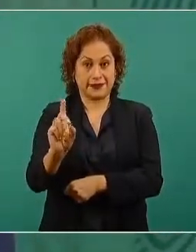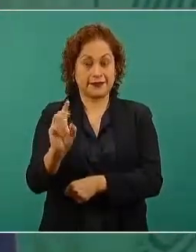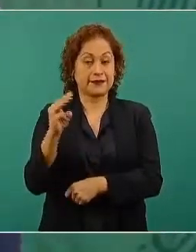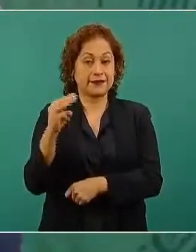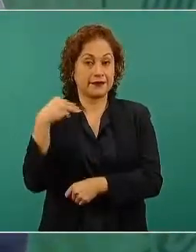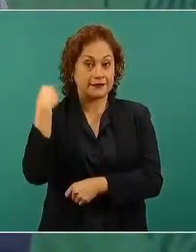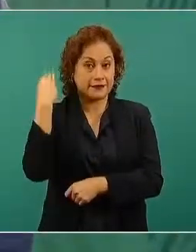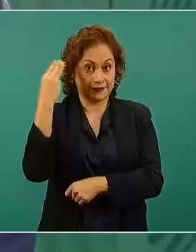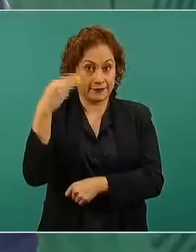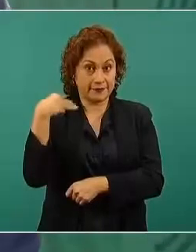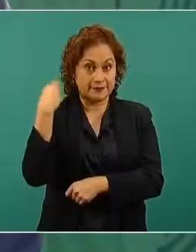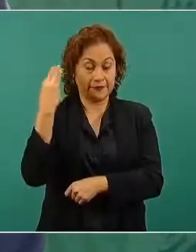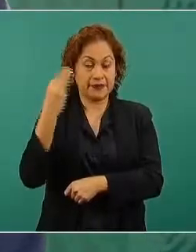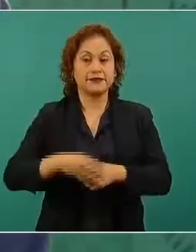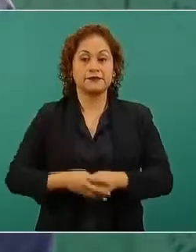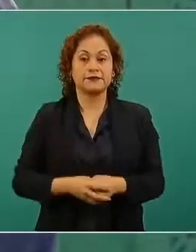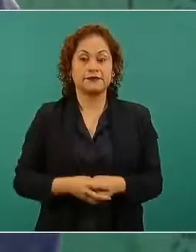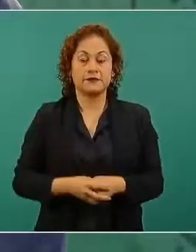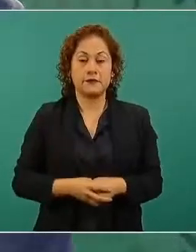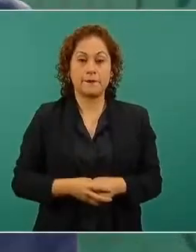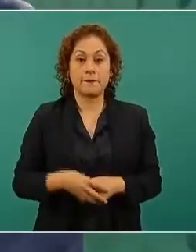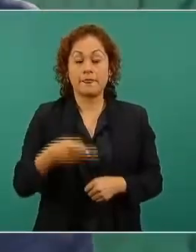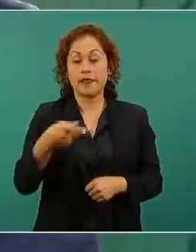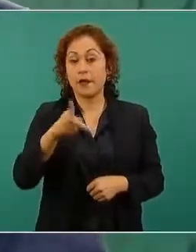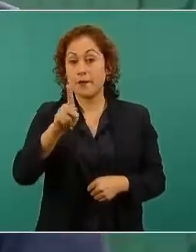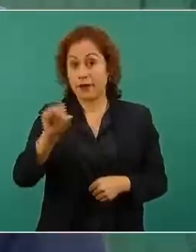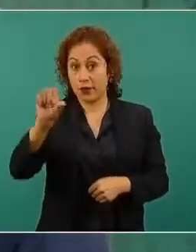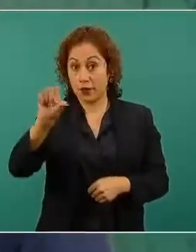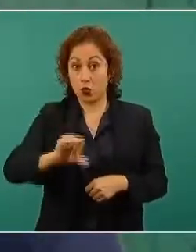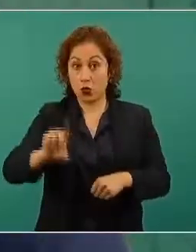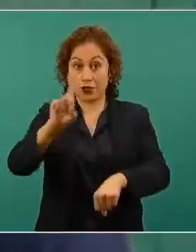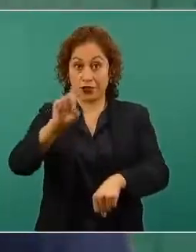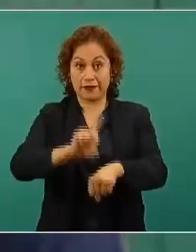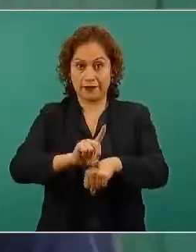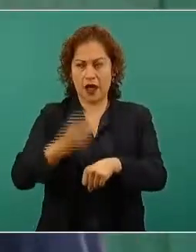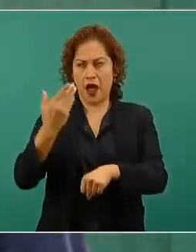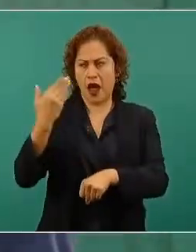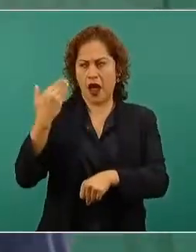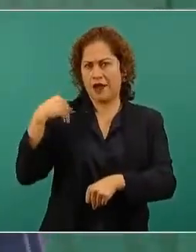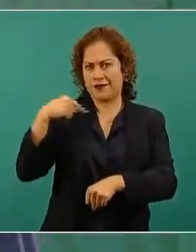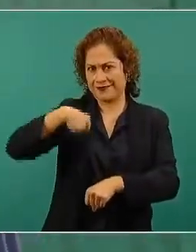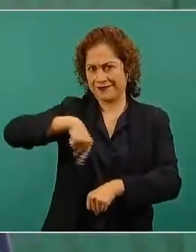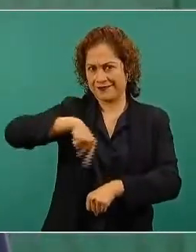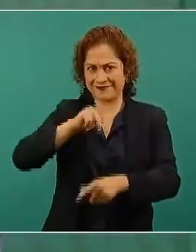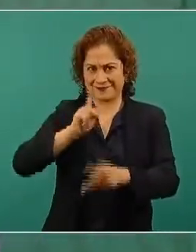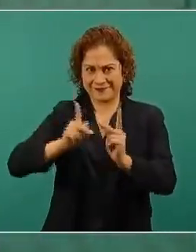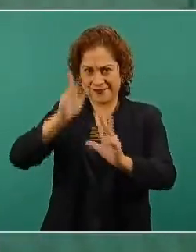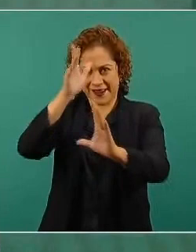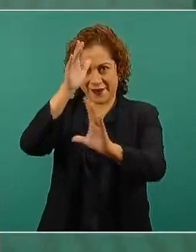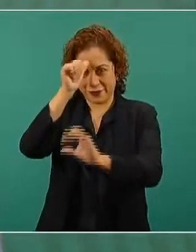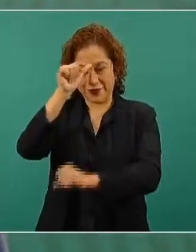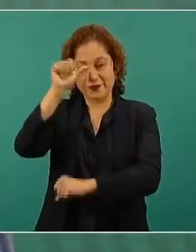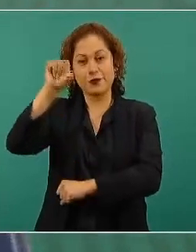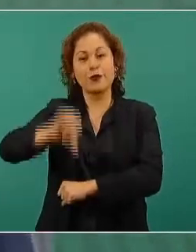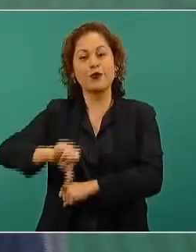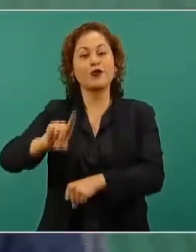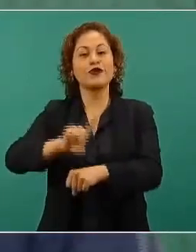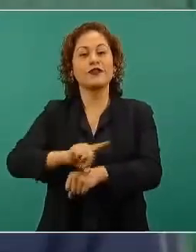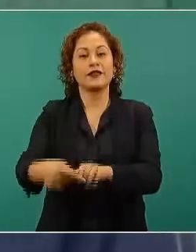Y el día de hoy, como acordamos, se va a dar a conocer